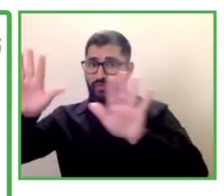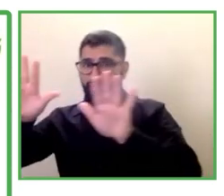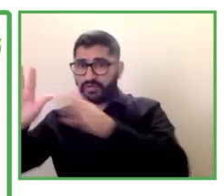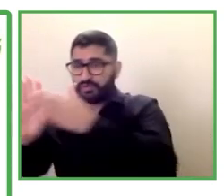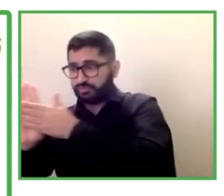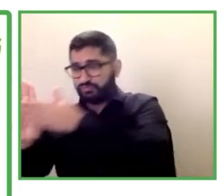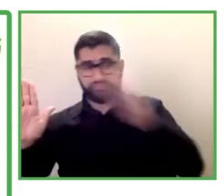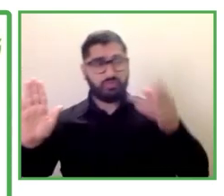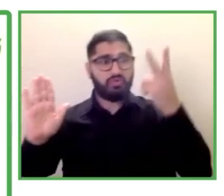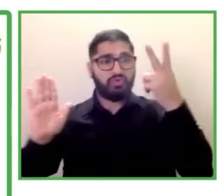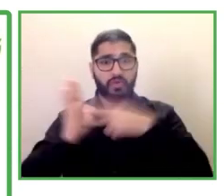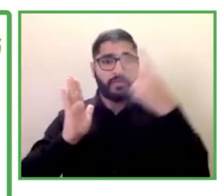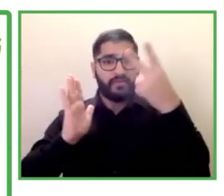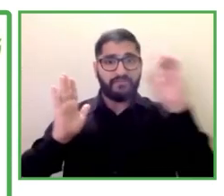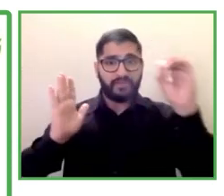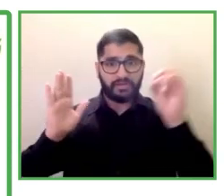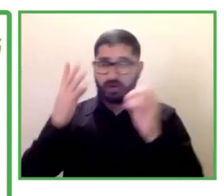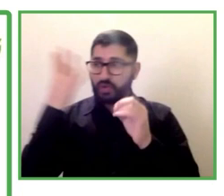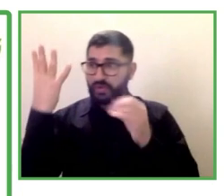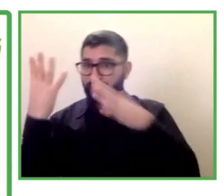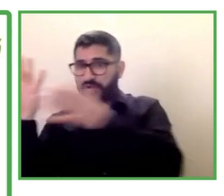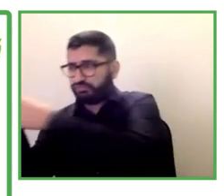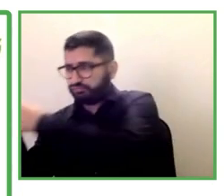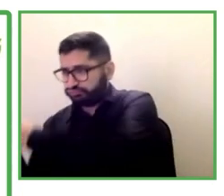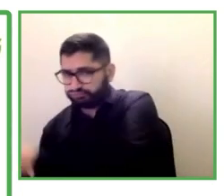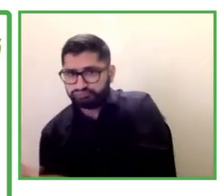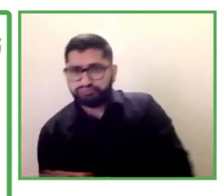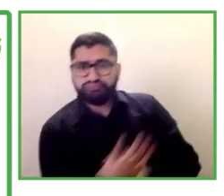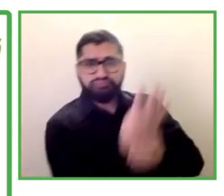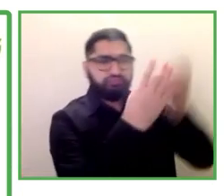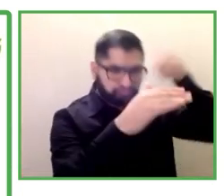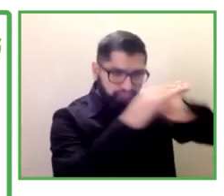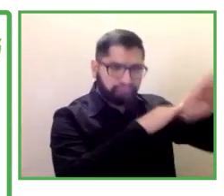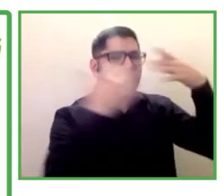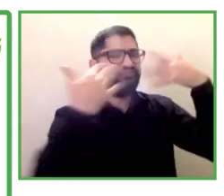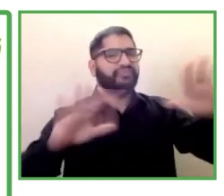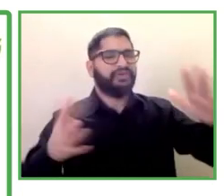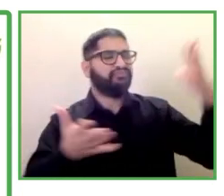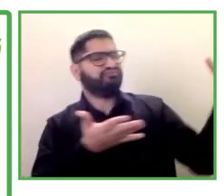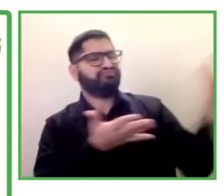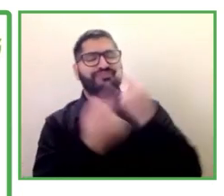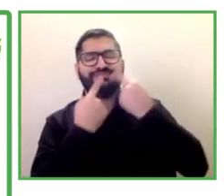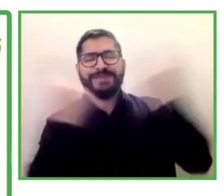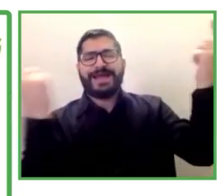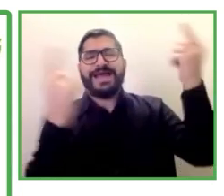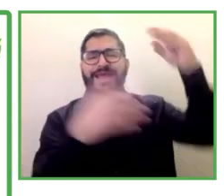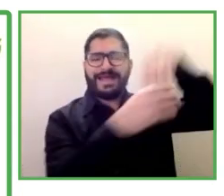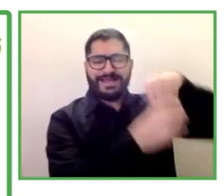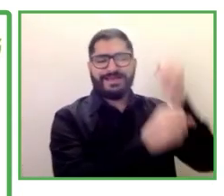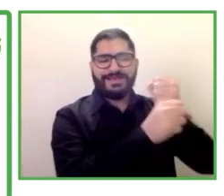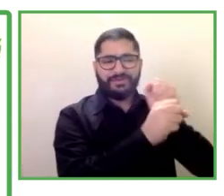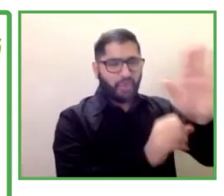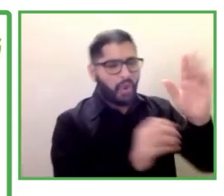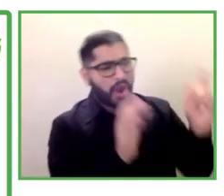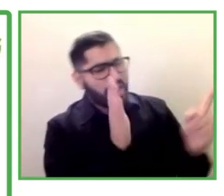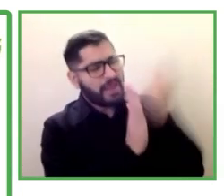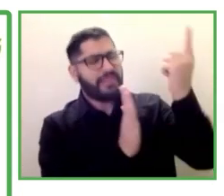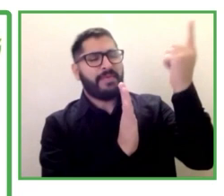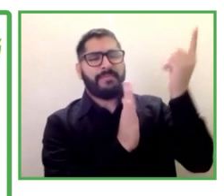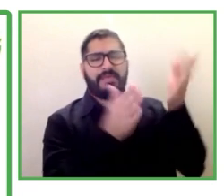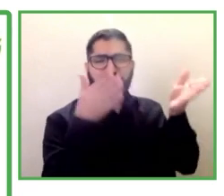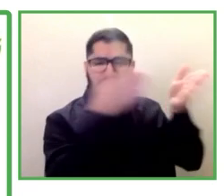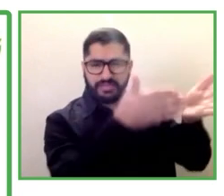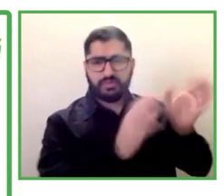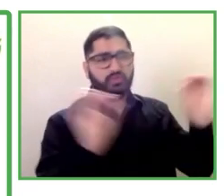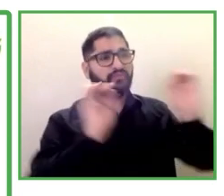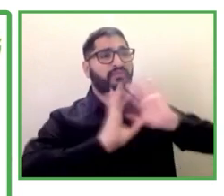su plena rehabilitación social y una vida independiente. Yo creo que esto es muy significativo. Podemos decir que son solo cuatro personas,